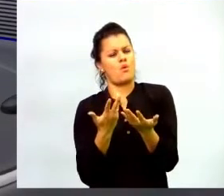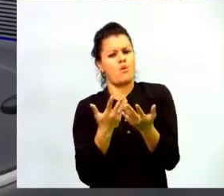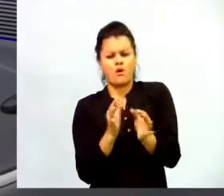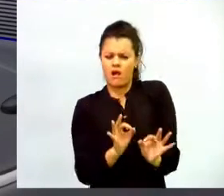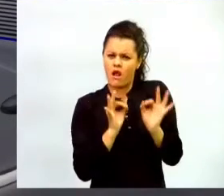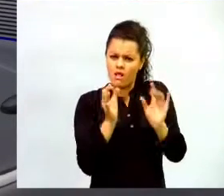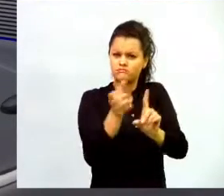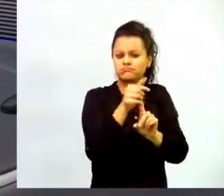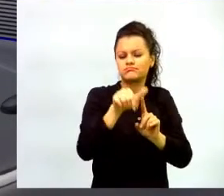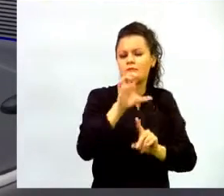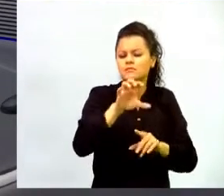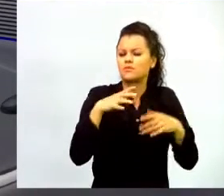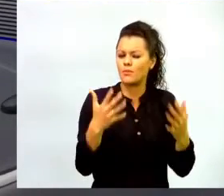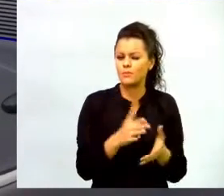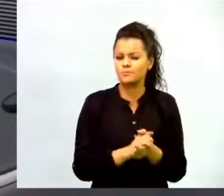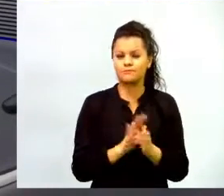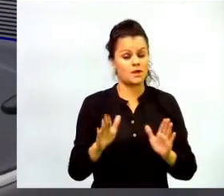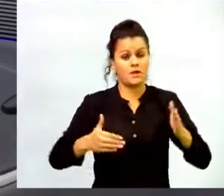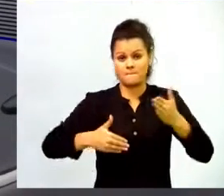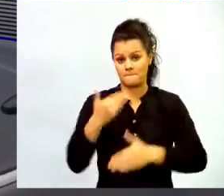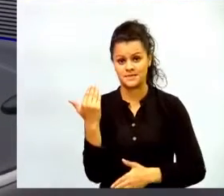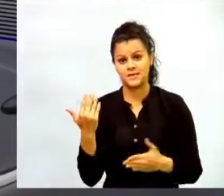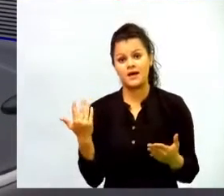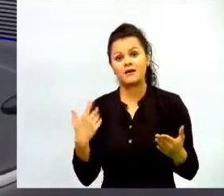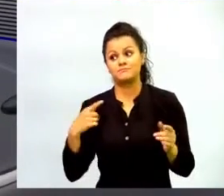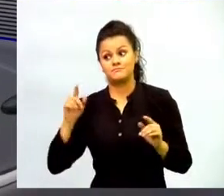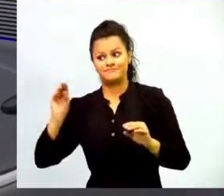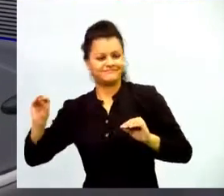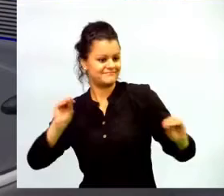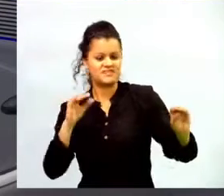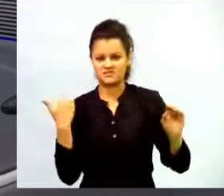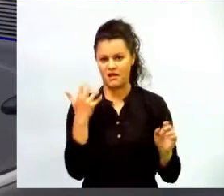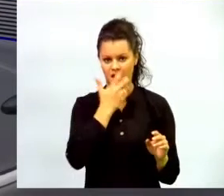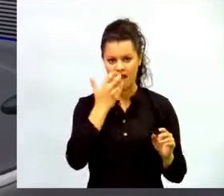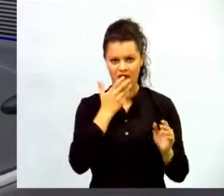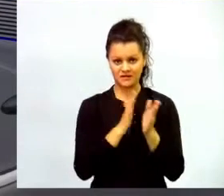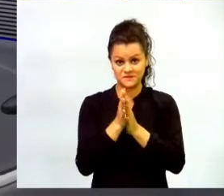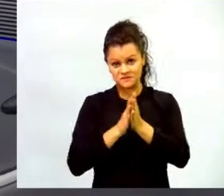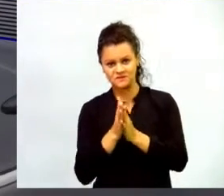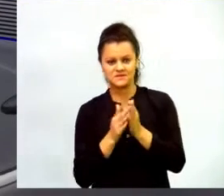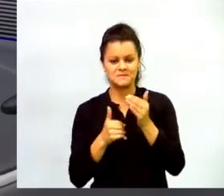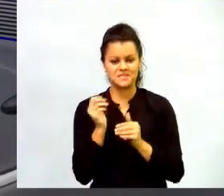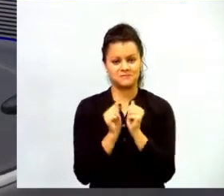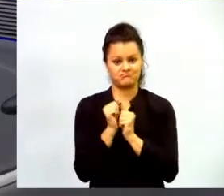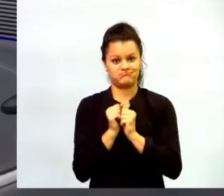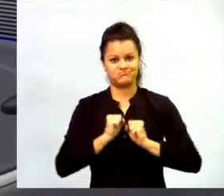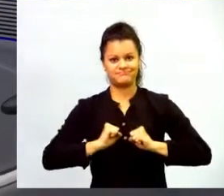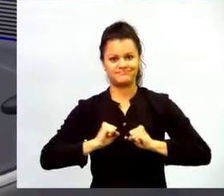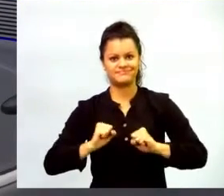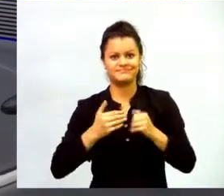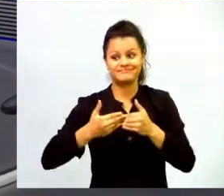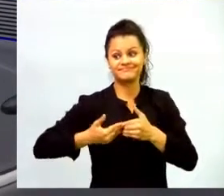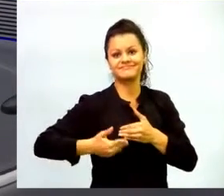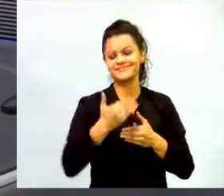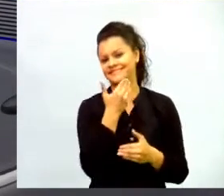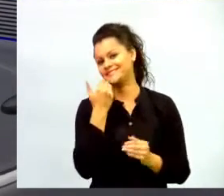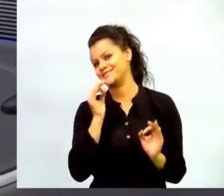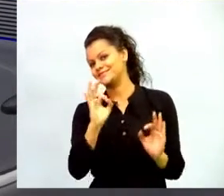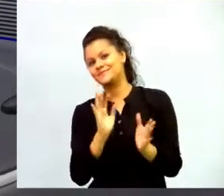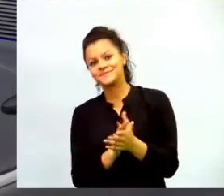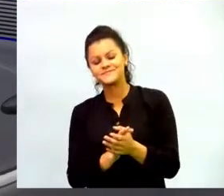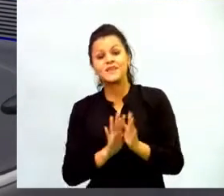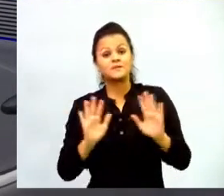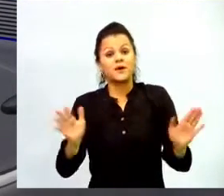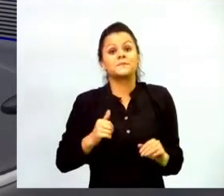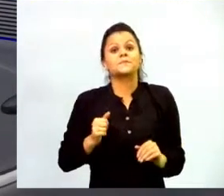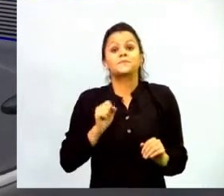poniendo las reglas de juego ya estamos en calor ya arrancamos motores y creo que lo que viene se va a poner muchísimo mejor tenemos 5